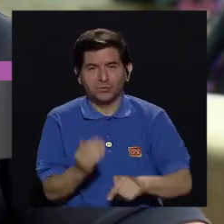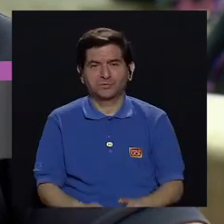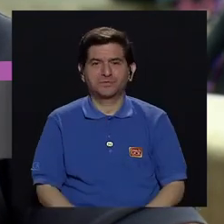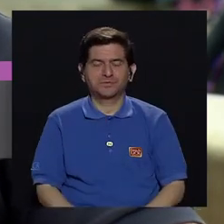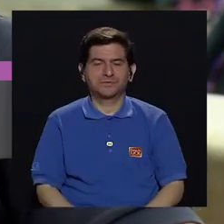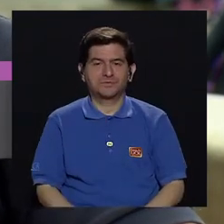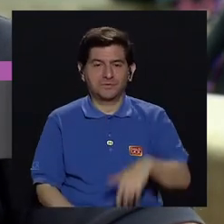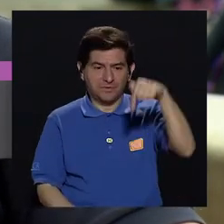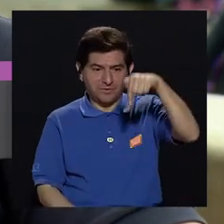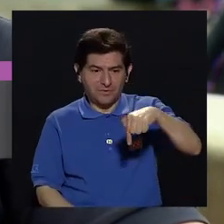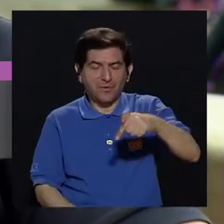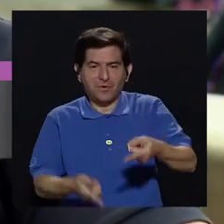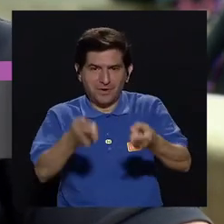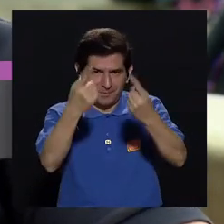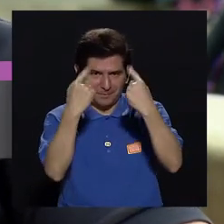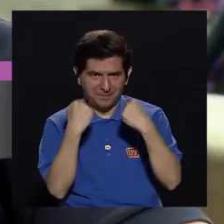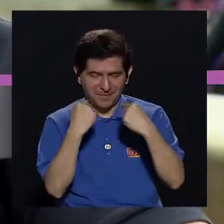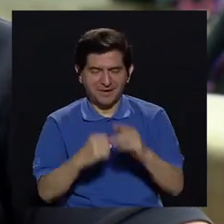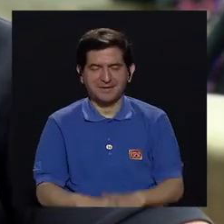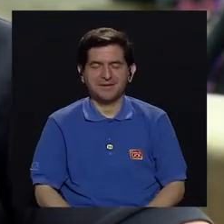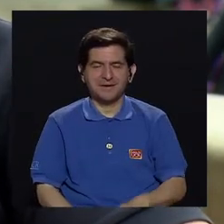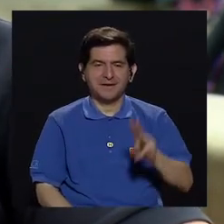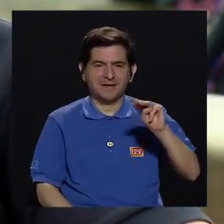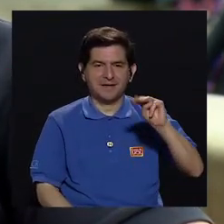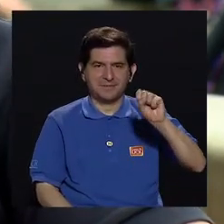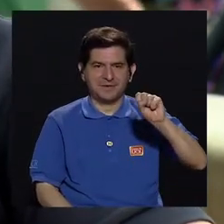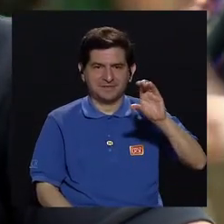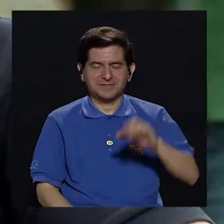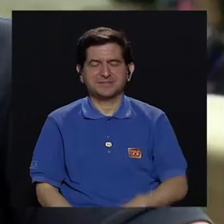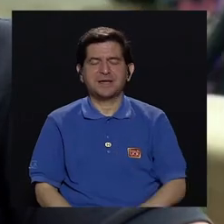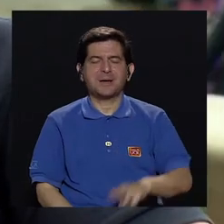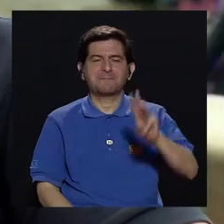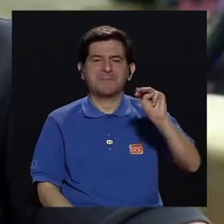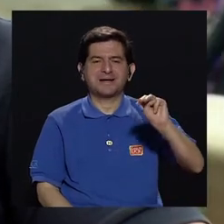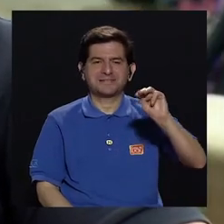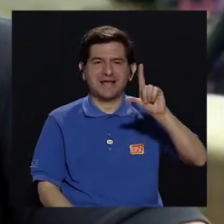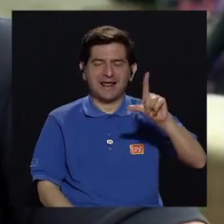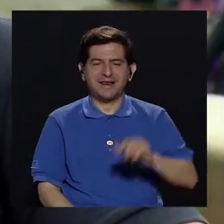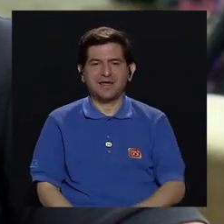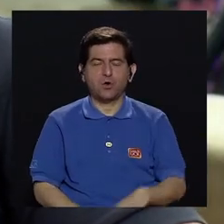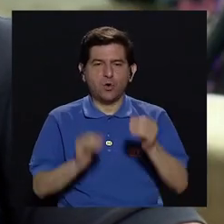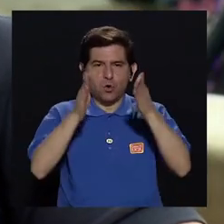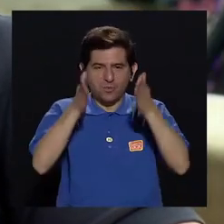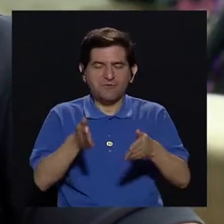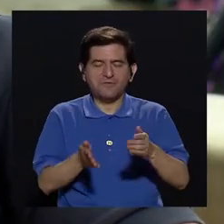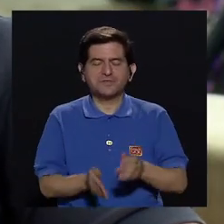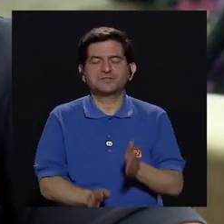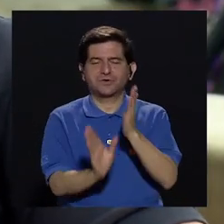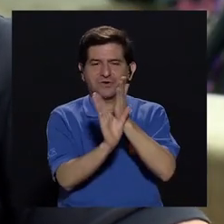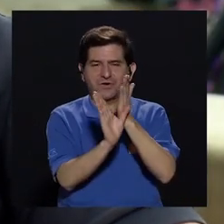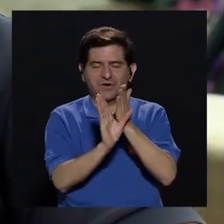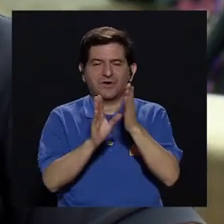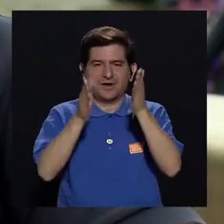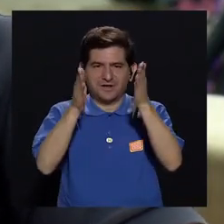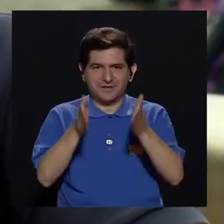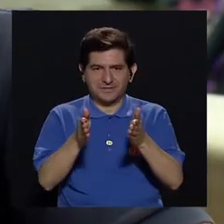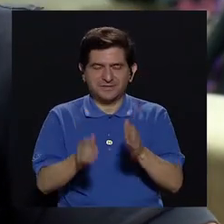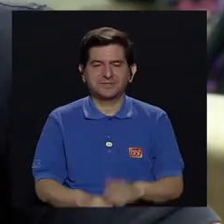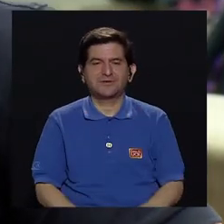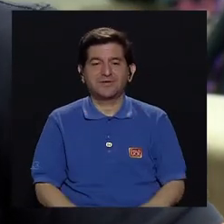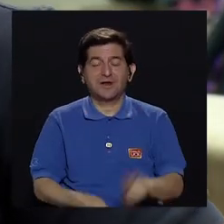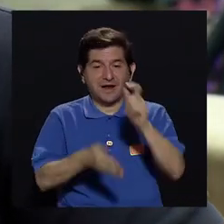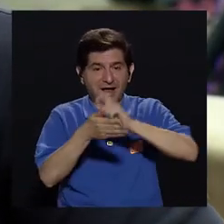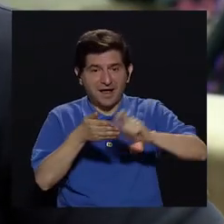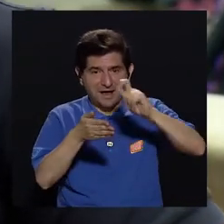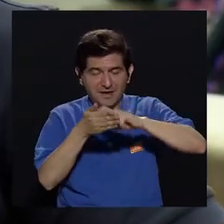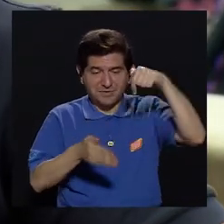Para lo cual contamos con la grata presencia de la Máster Marcela León, quien es docente psicóloga de la escuela